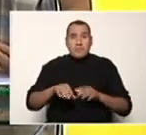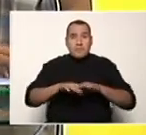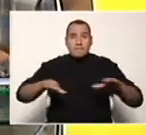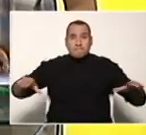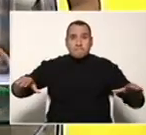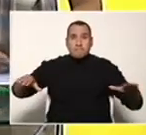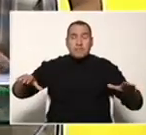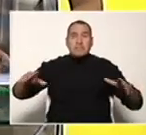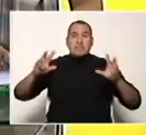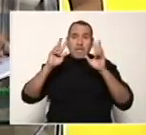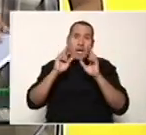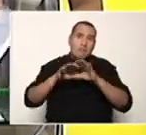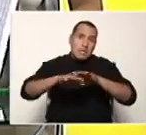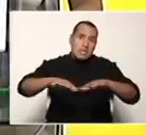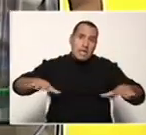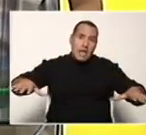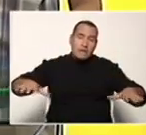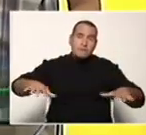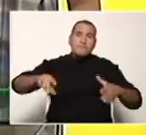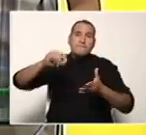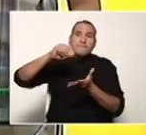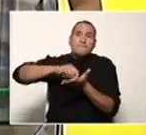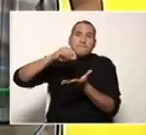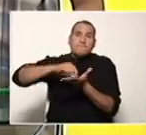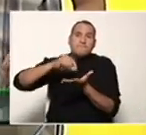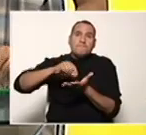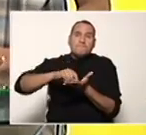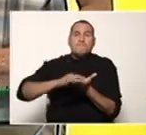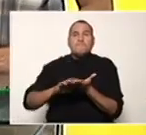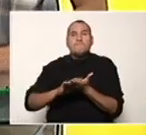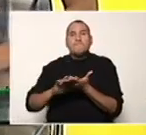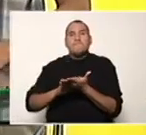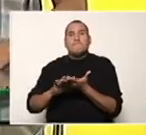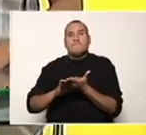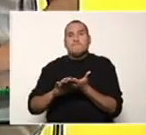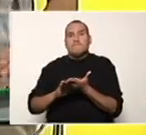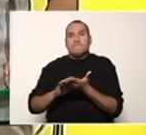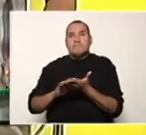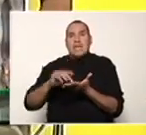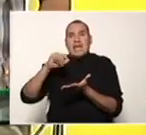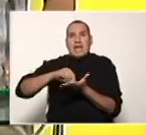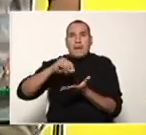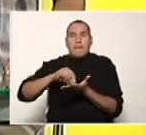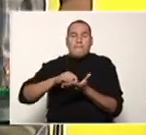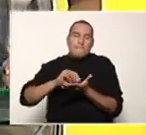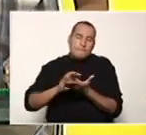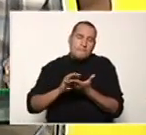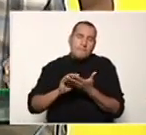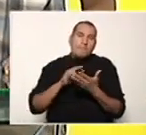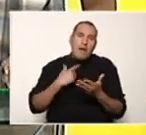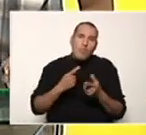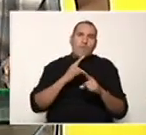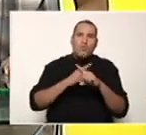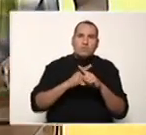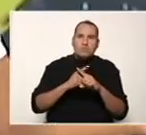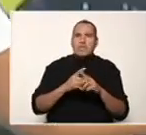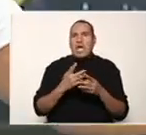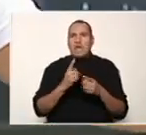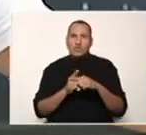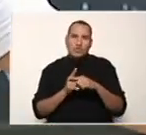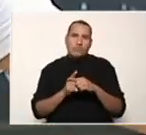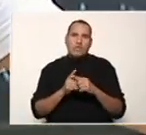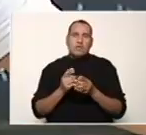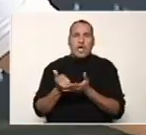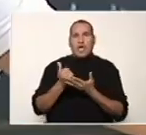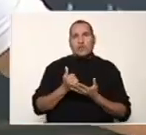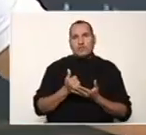transcribir la operación en el equipo u otra ayuda técnica que es la regleta y el punzón. Como podemos observar, son dos